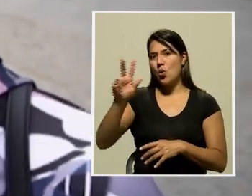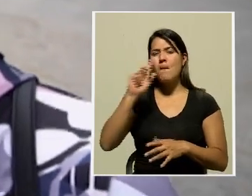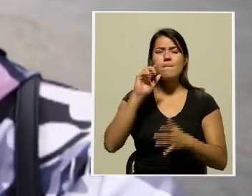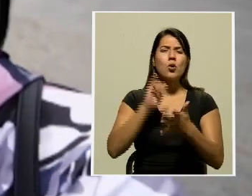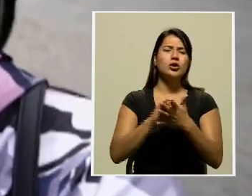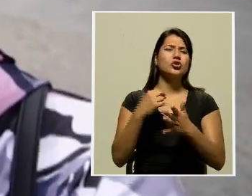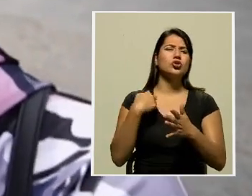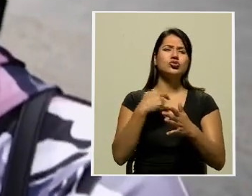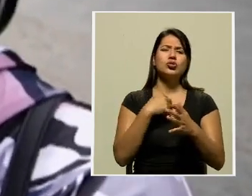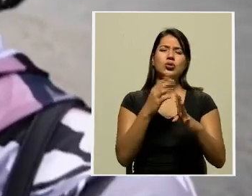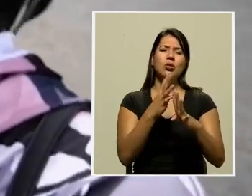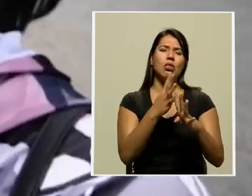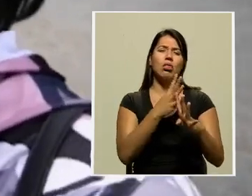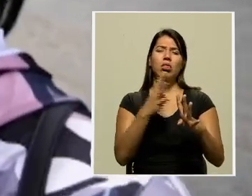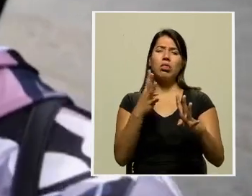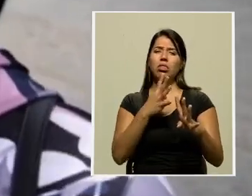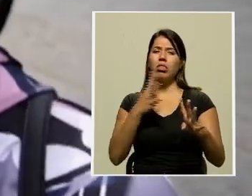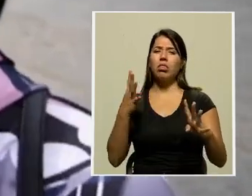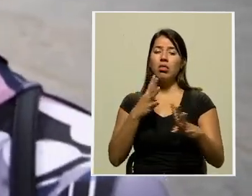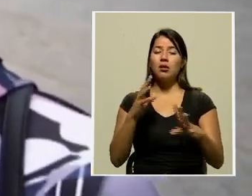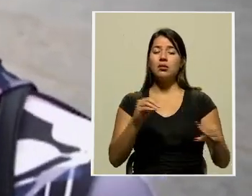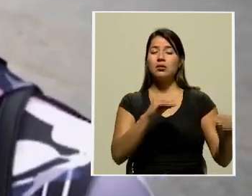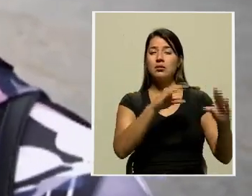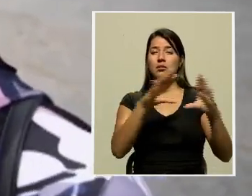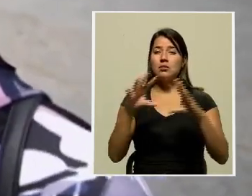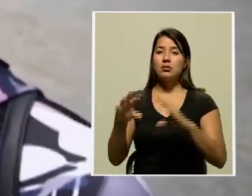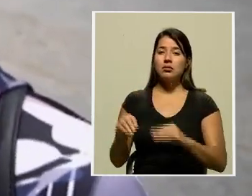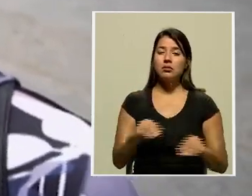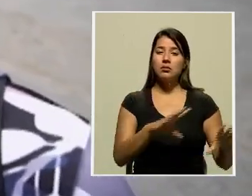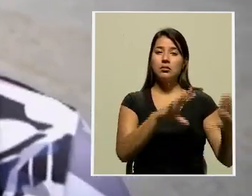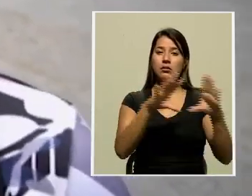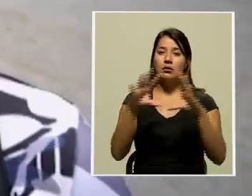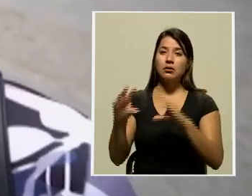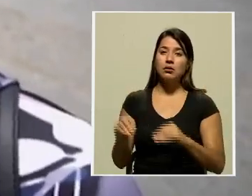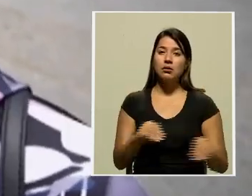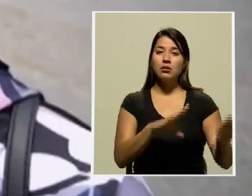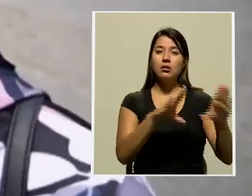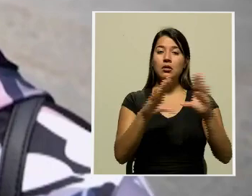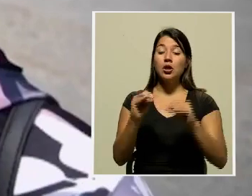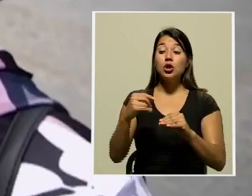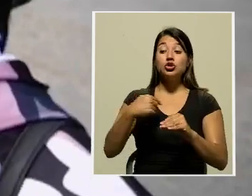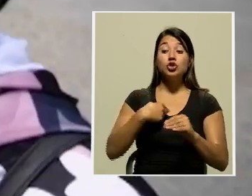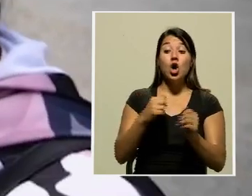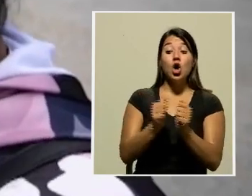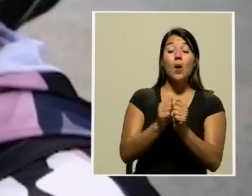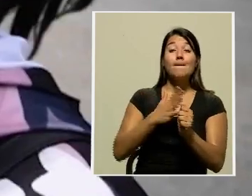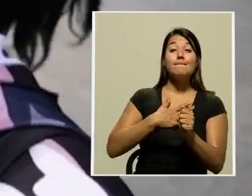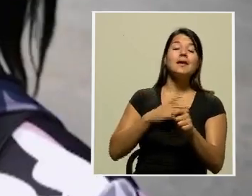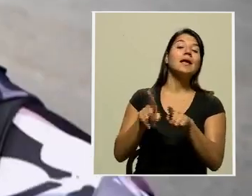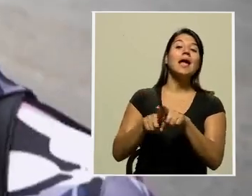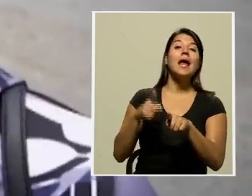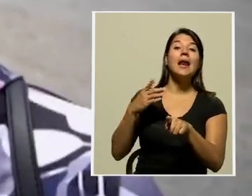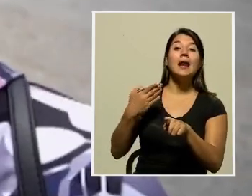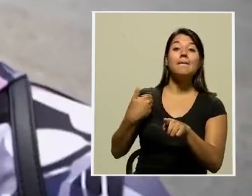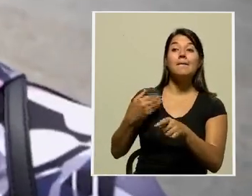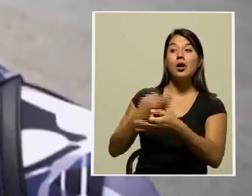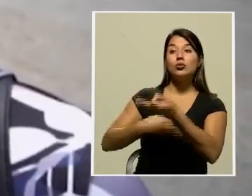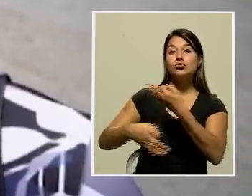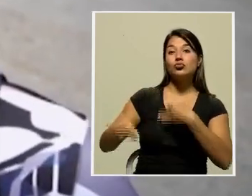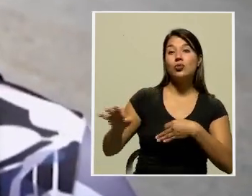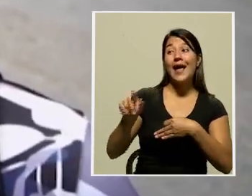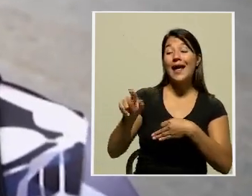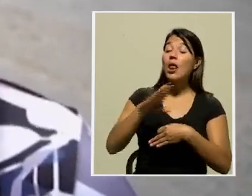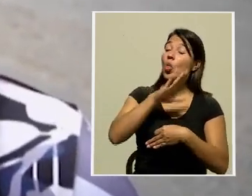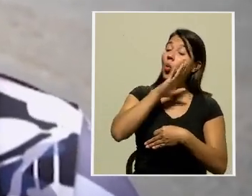días, noches, madrugadas, y yo y mi hermano nos turnamos al venir a hacer la cola. Él duerme aquí, a la intemperie del aire, en el